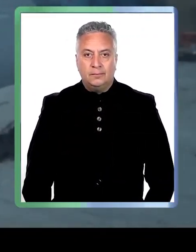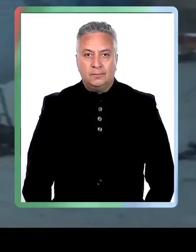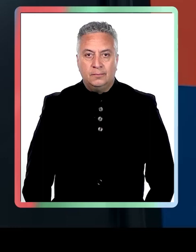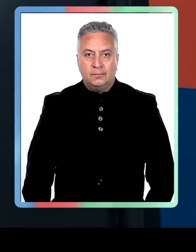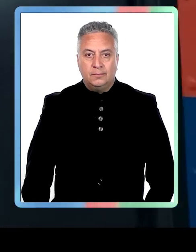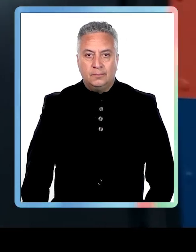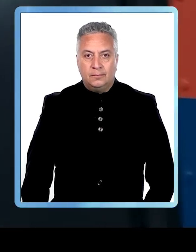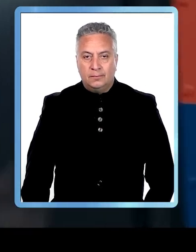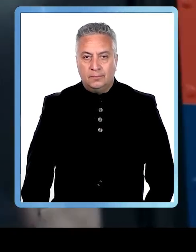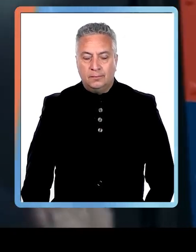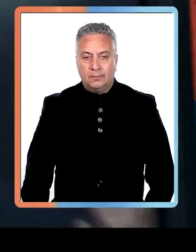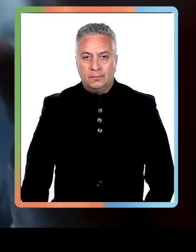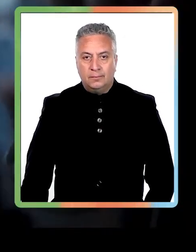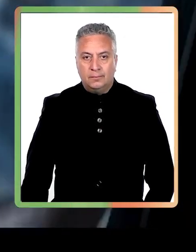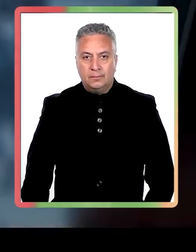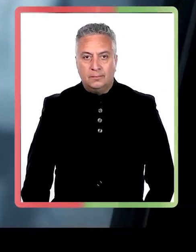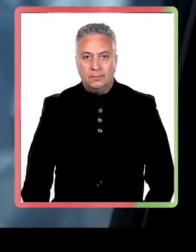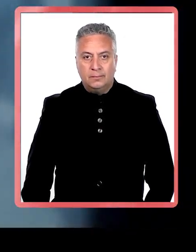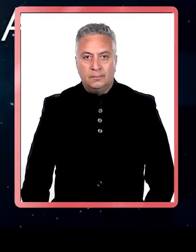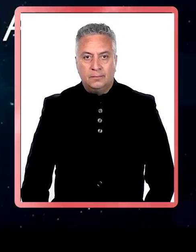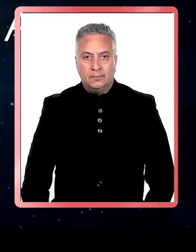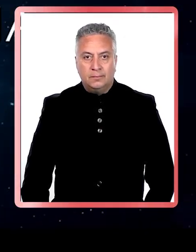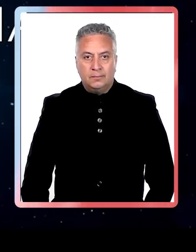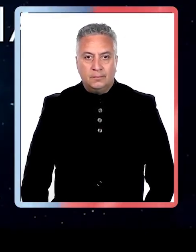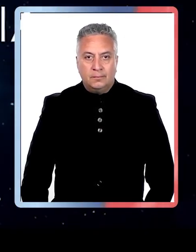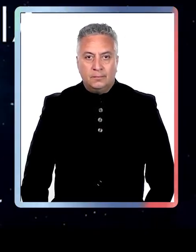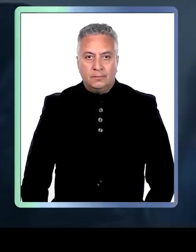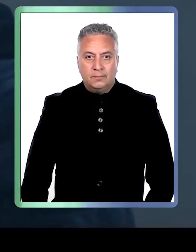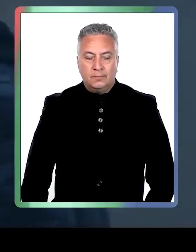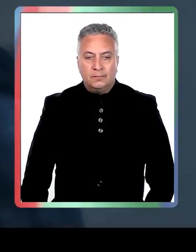¡Esparen! ¡No lloren! ¡Irán en el siguiente!